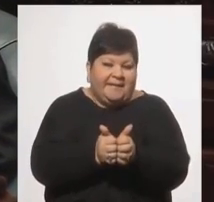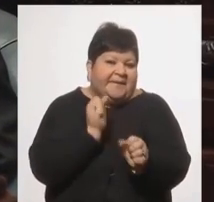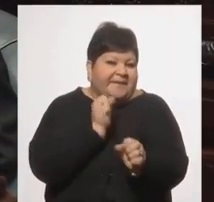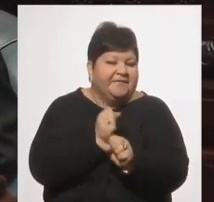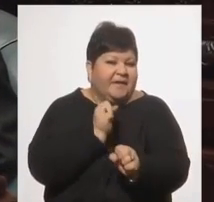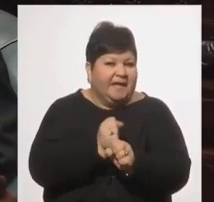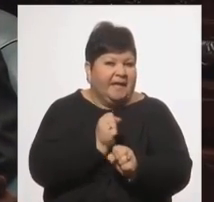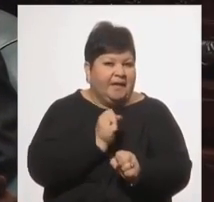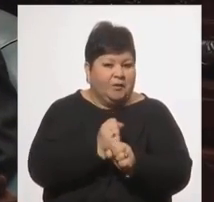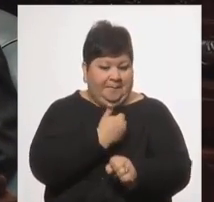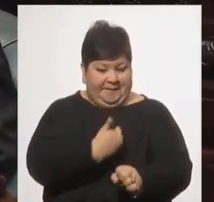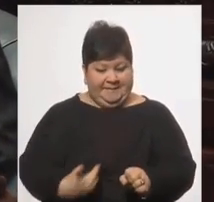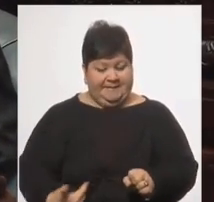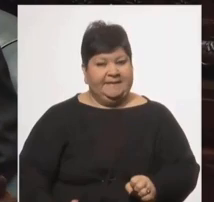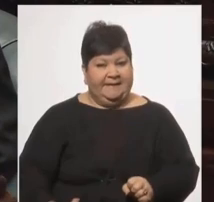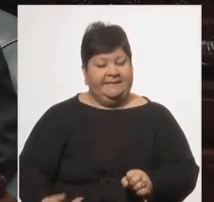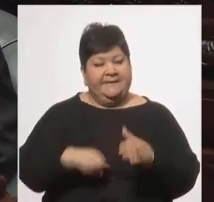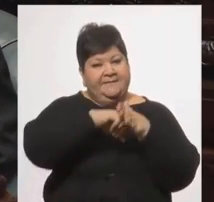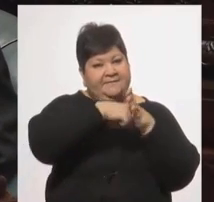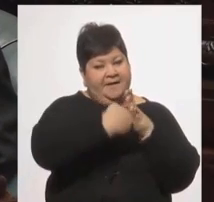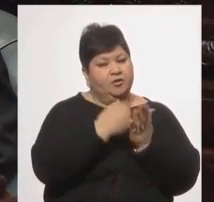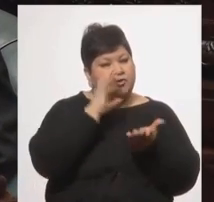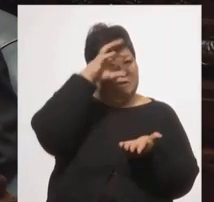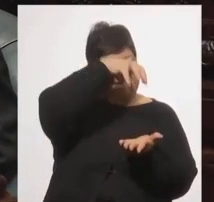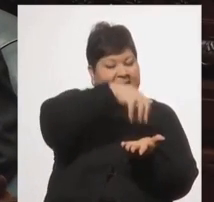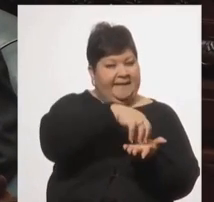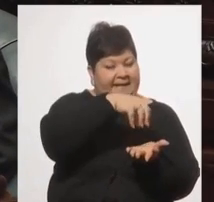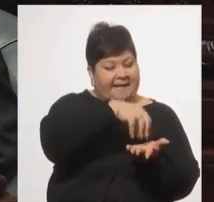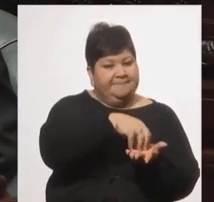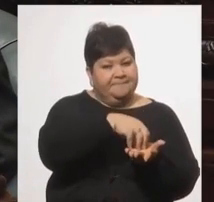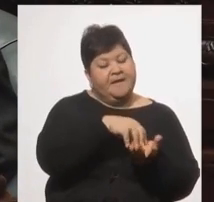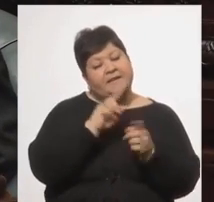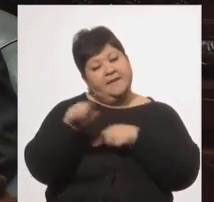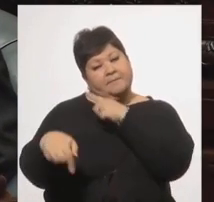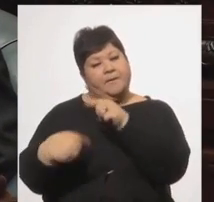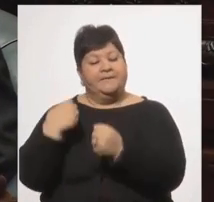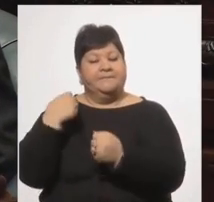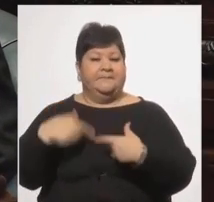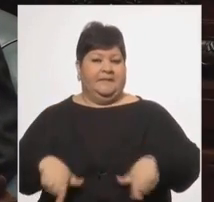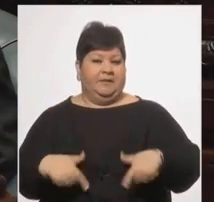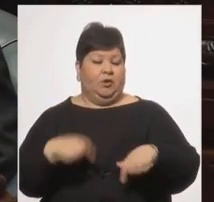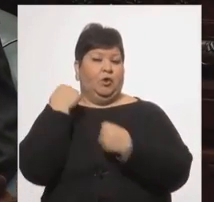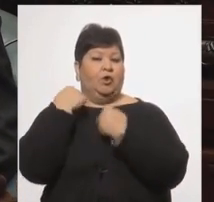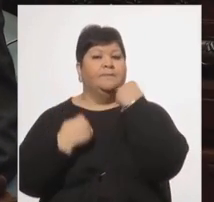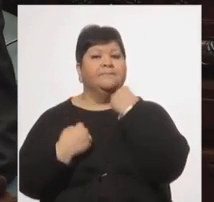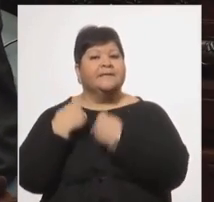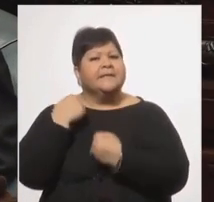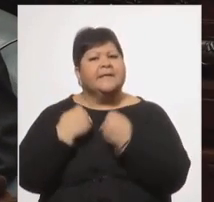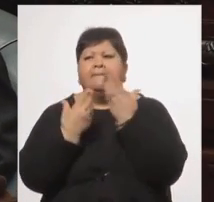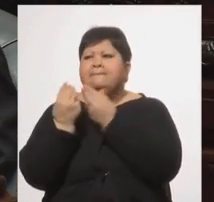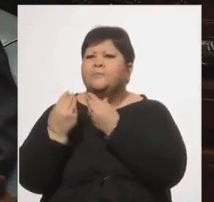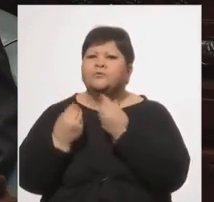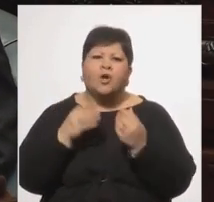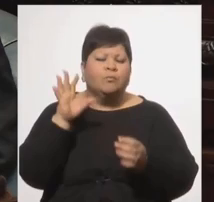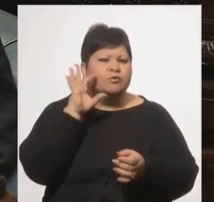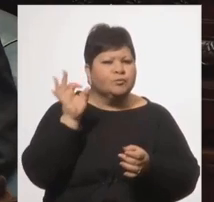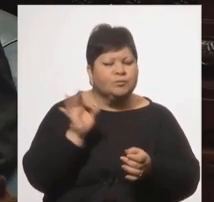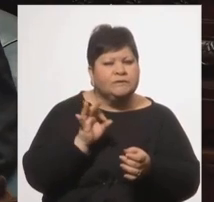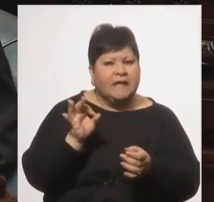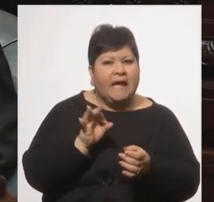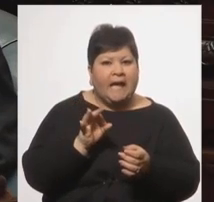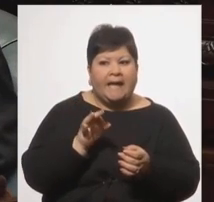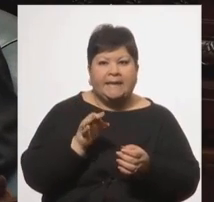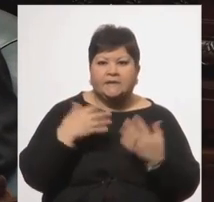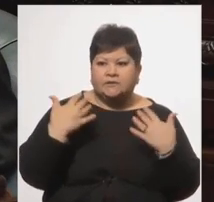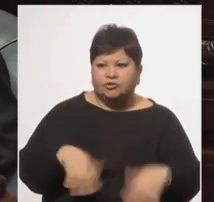presidente del Banco Central primero como ministro de Economía después. En diversas oportunidades me tocó ser testigo